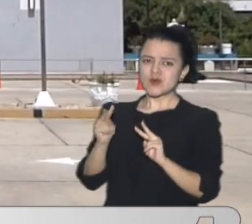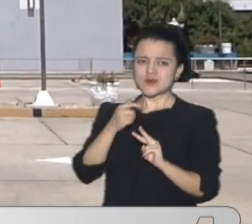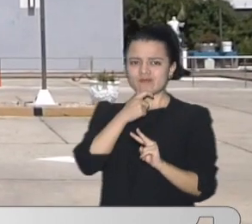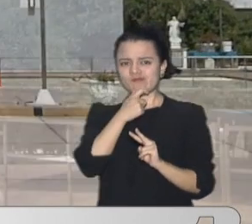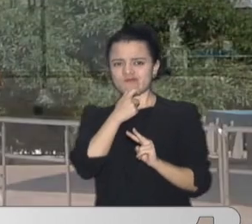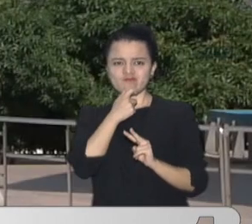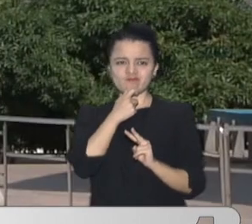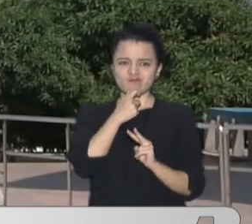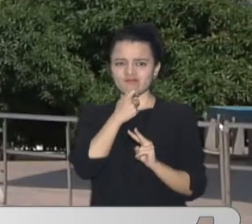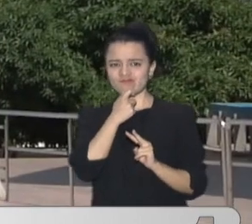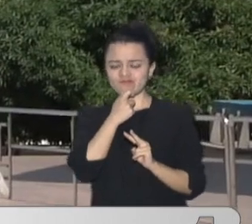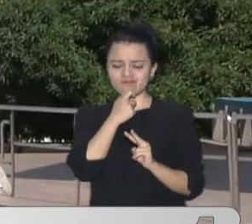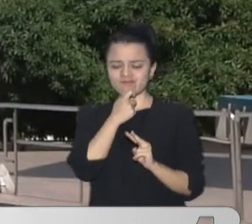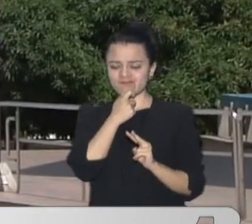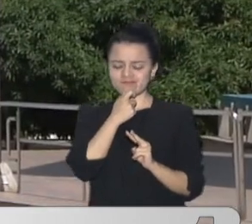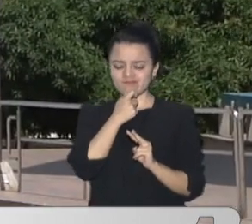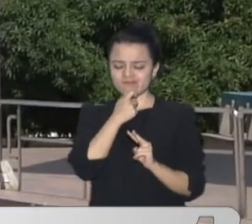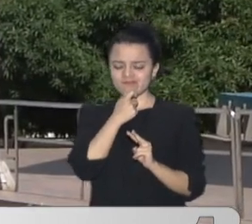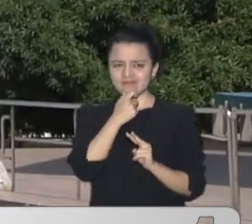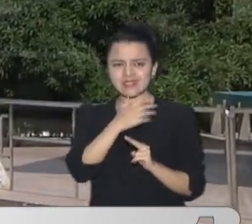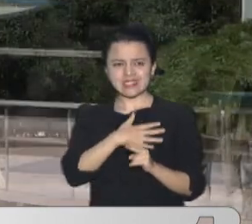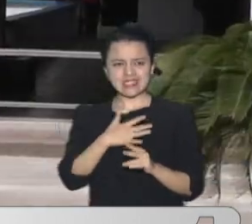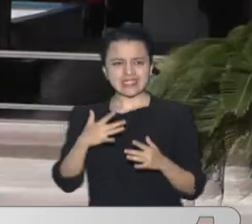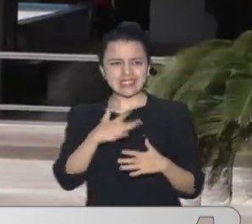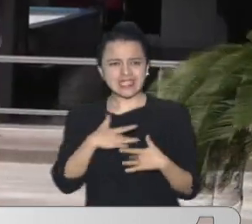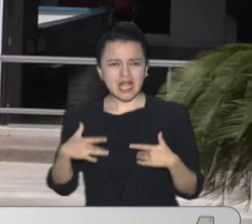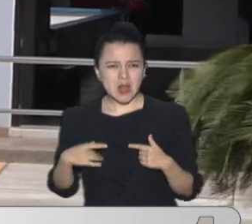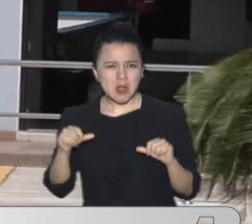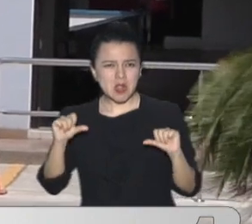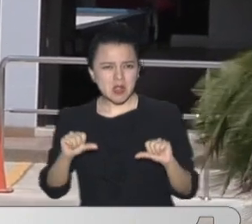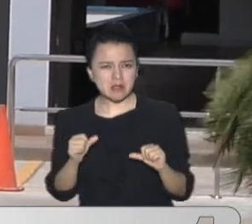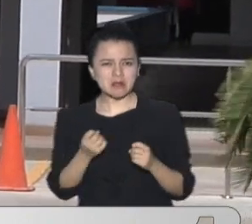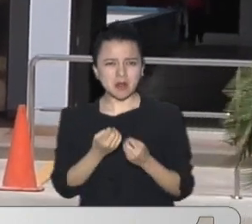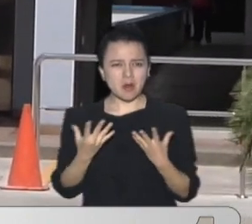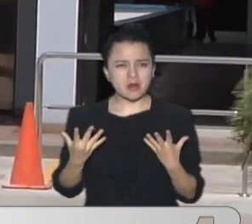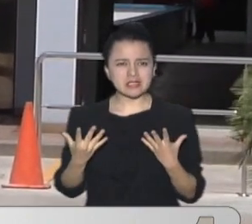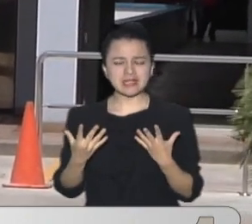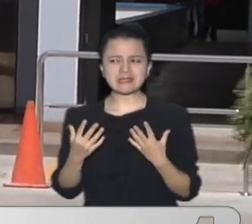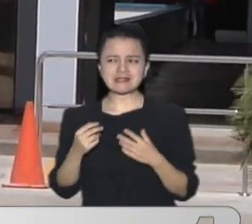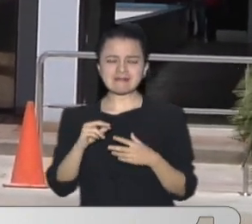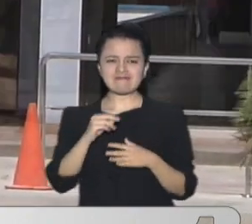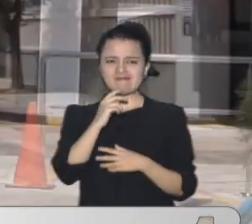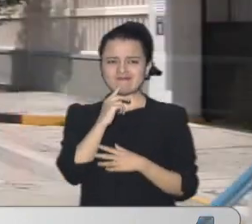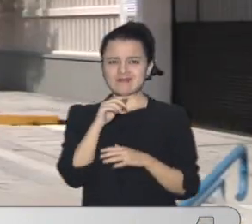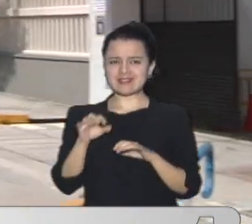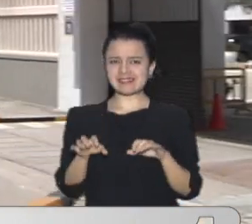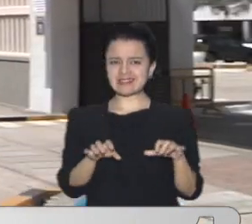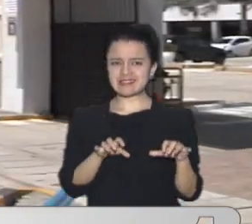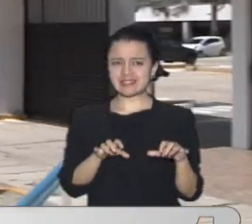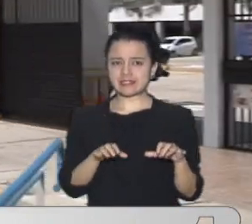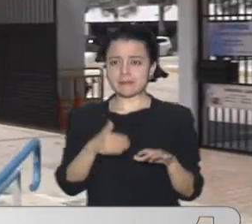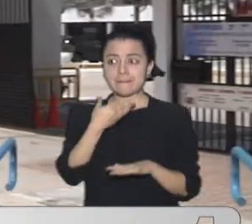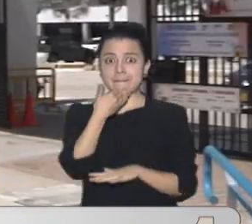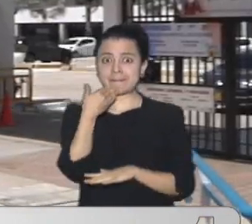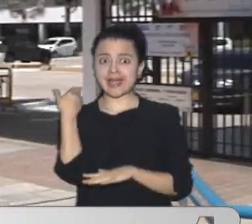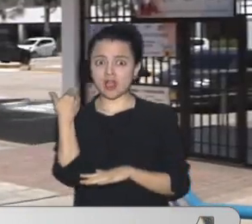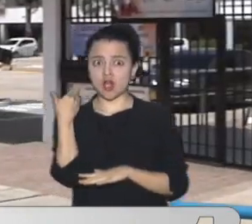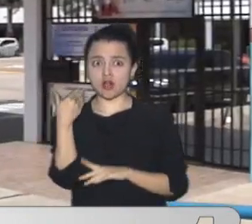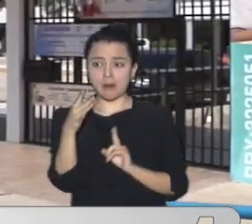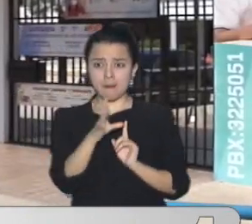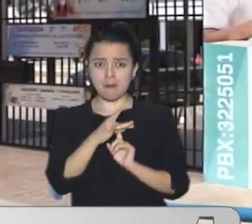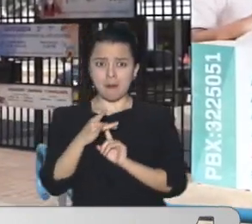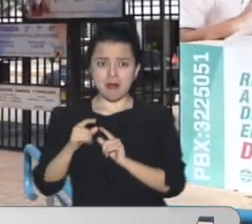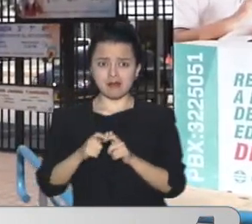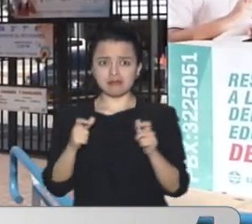sus hijos Y las condiciones De salud Se procedió A declarar El colegio En cuarentena Esta cuarentena Se prolongará